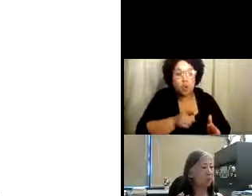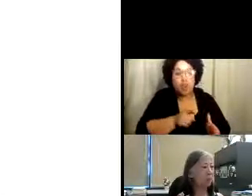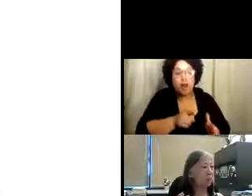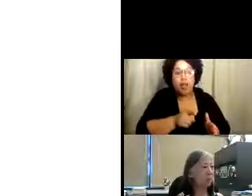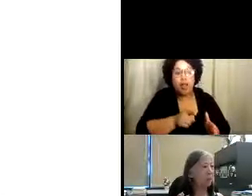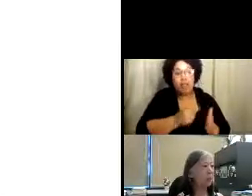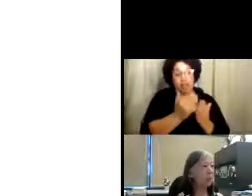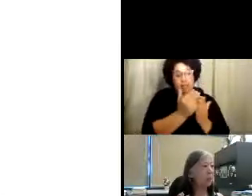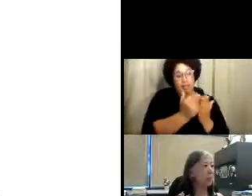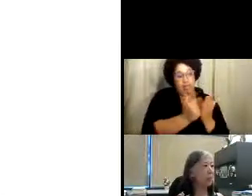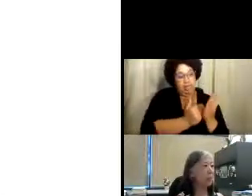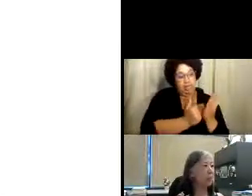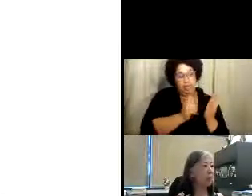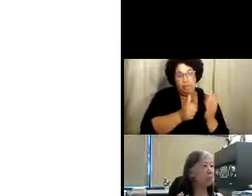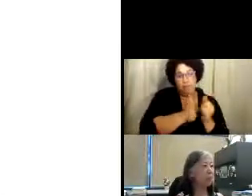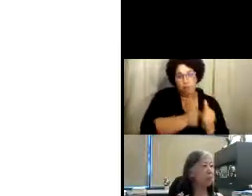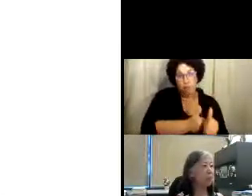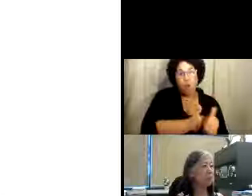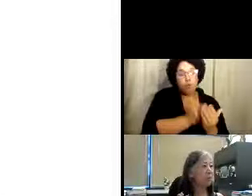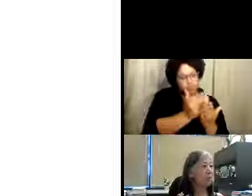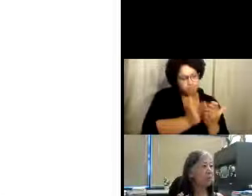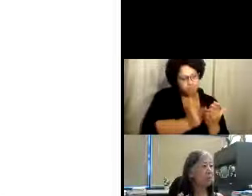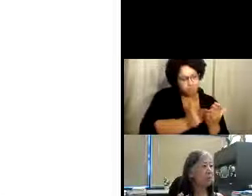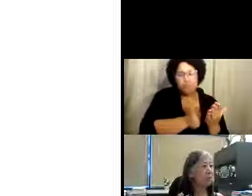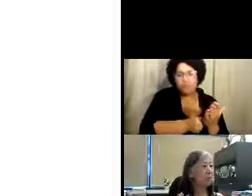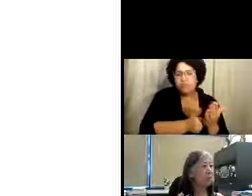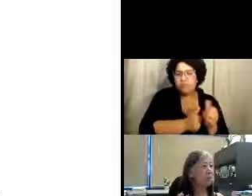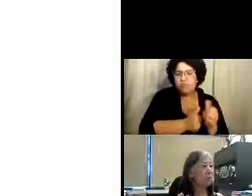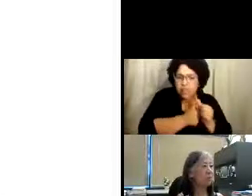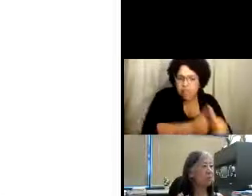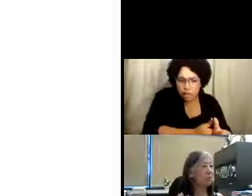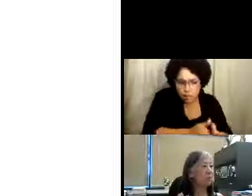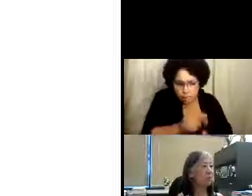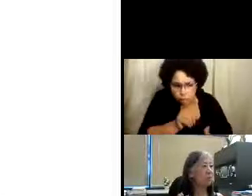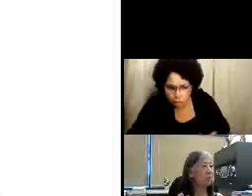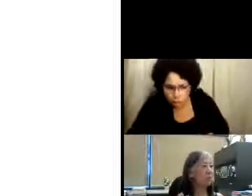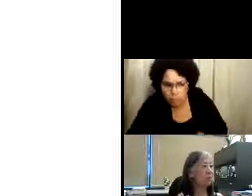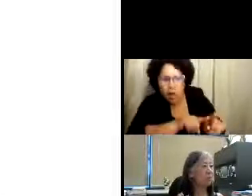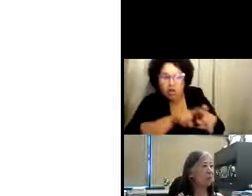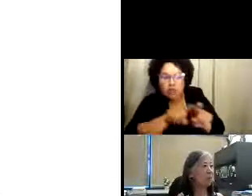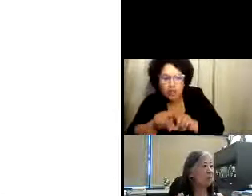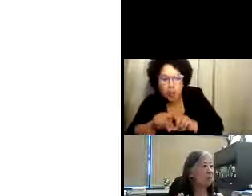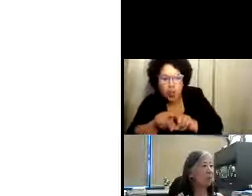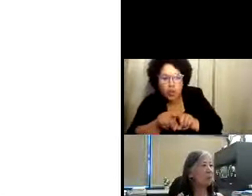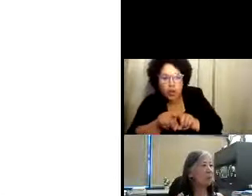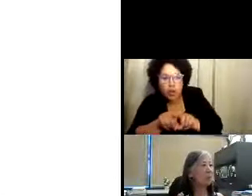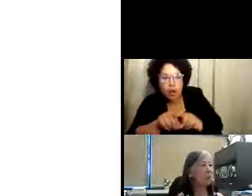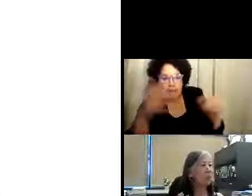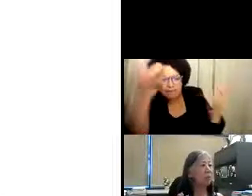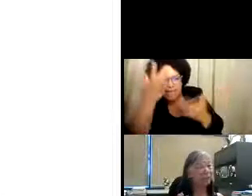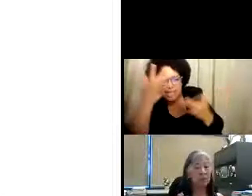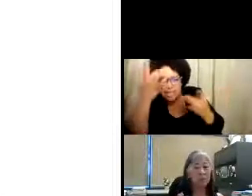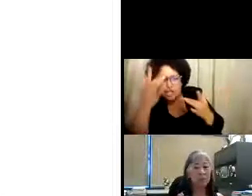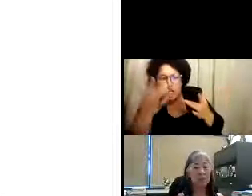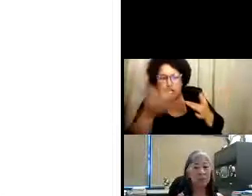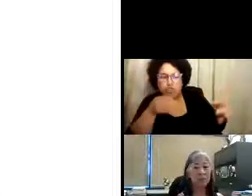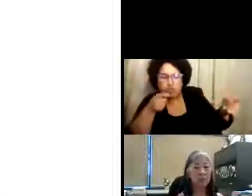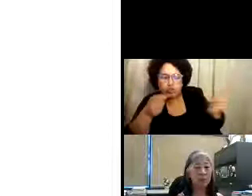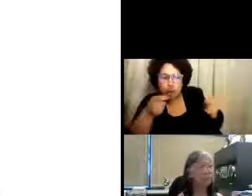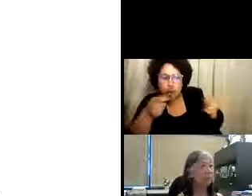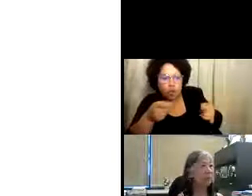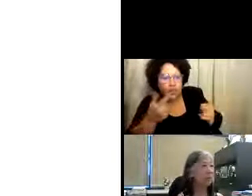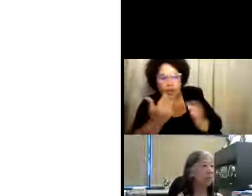es asegurarnos que nos ayudamos a las guías para poder prevenir y mitigar